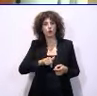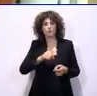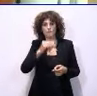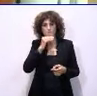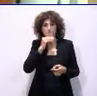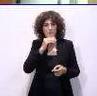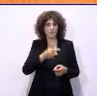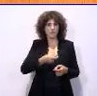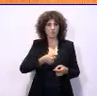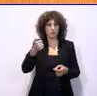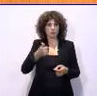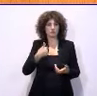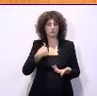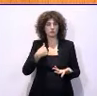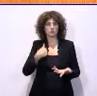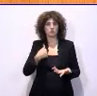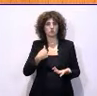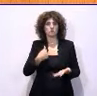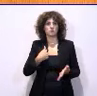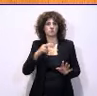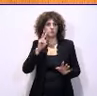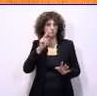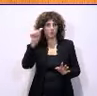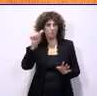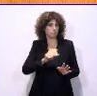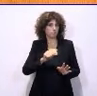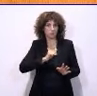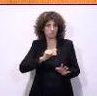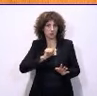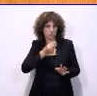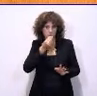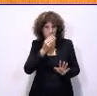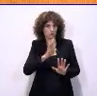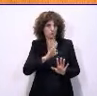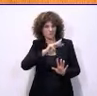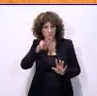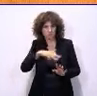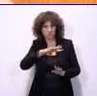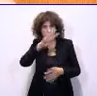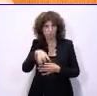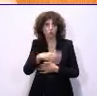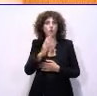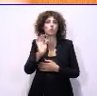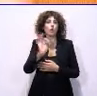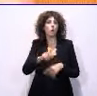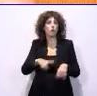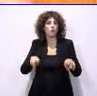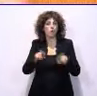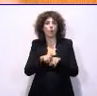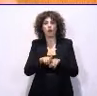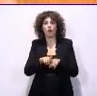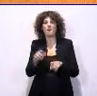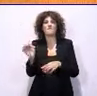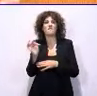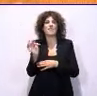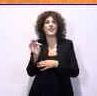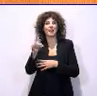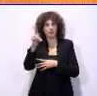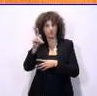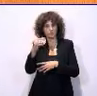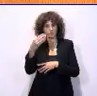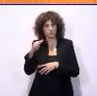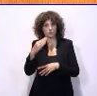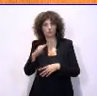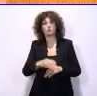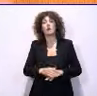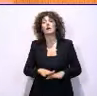estupendo que hable tres horas, cuatro o que iguale a Fidel Castro. Seguramente me gustaría más lo que dijera